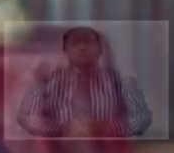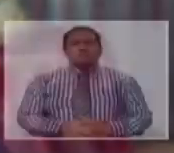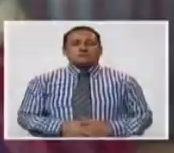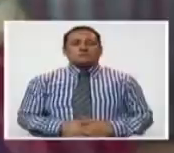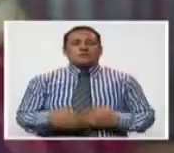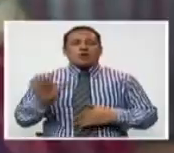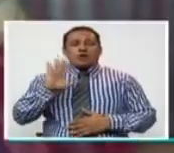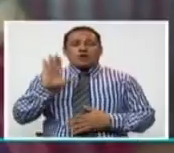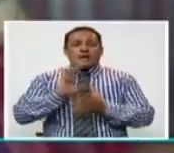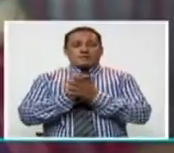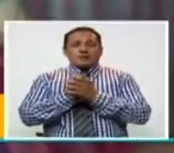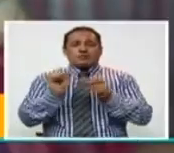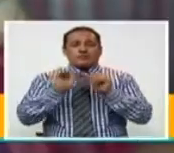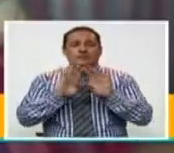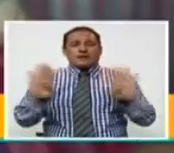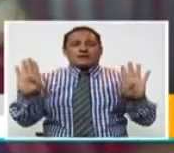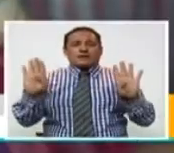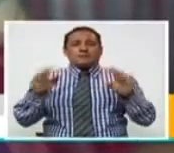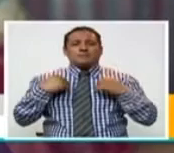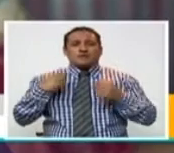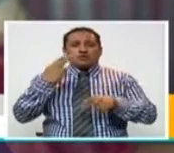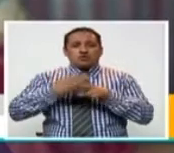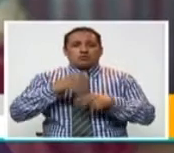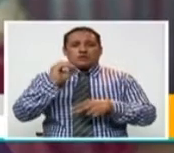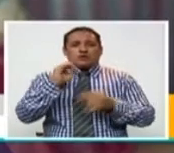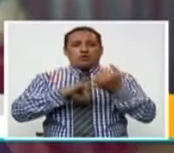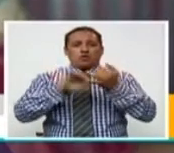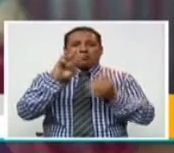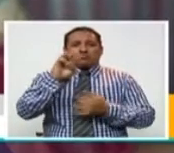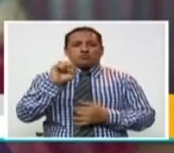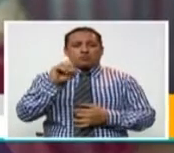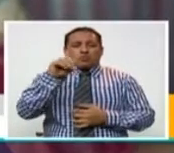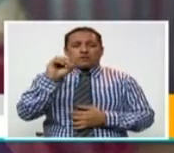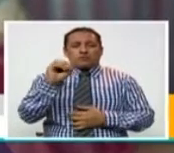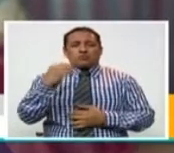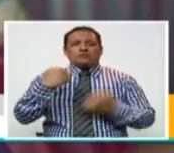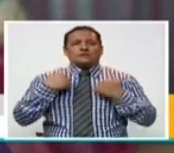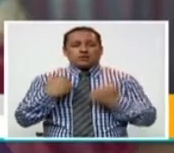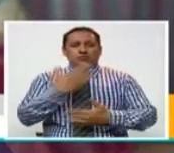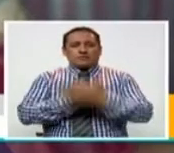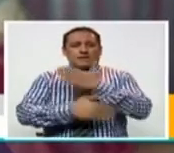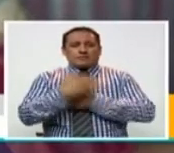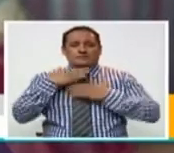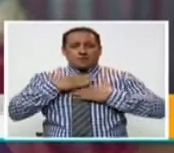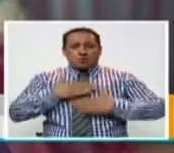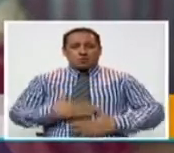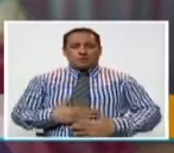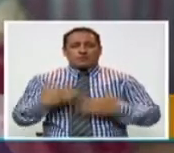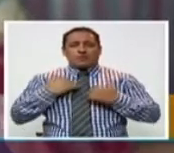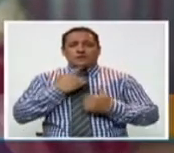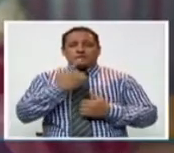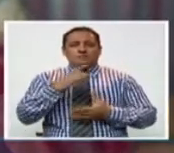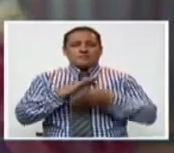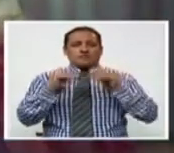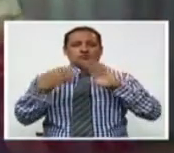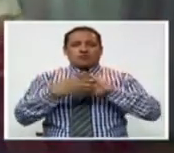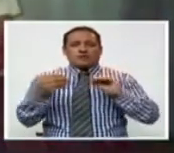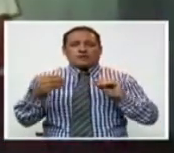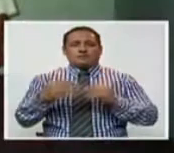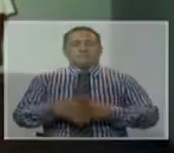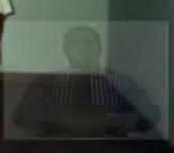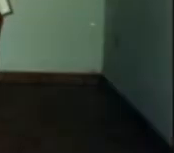Hola, amigos Sin Barreras. Mi nombre es Osvaldo Mancilla Chupica. Tengo discapacidad física y es de mi historia.